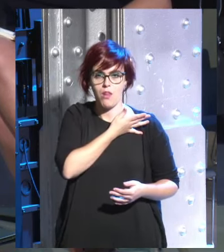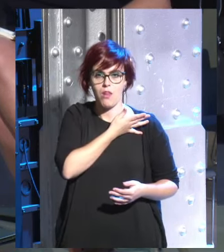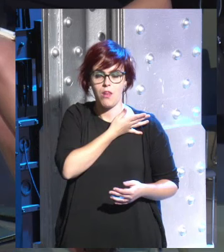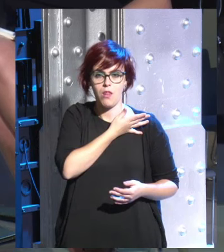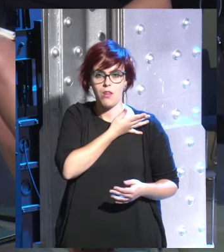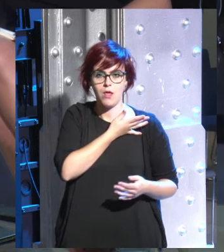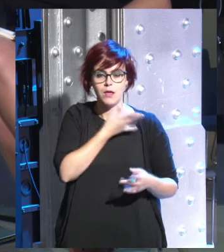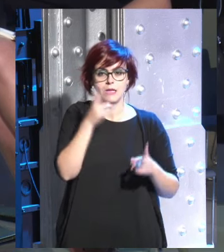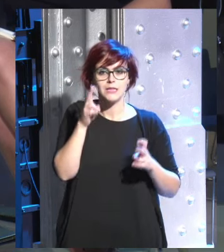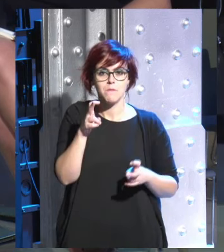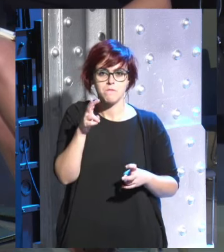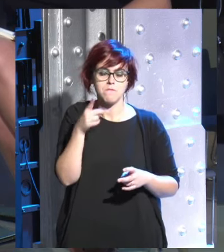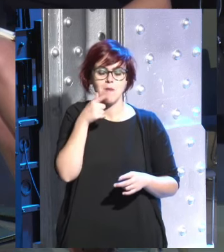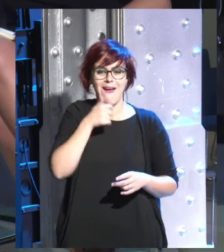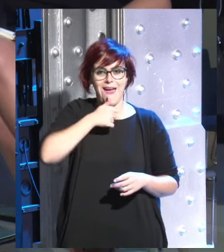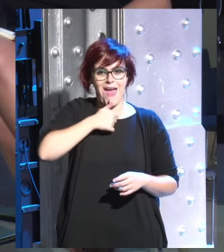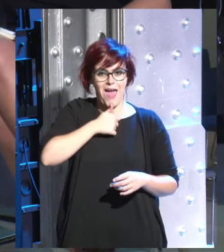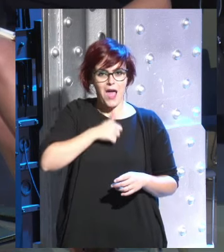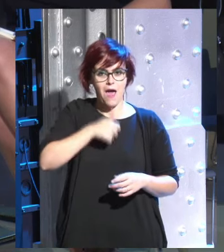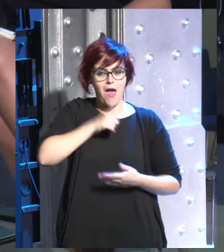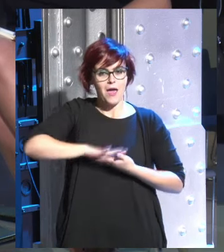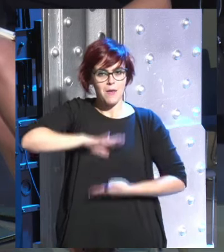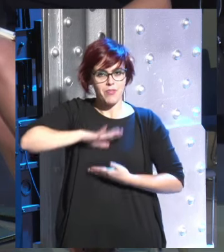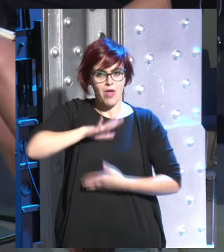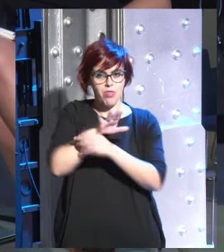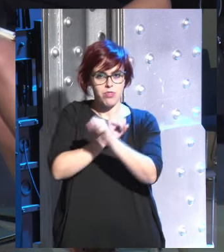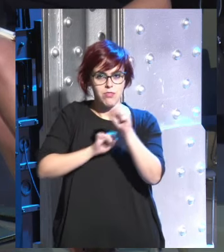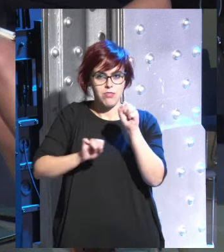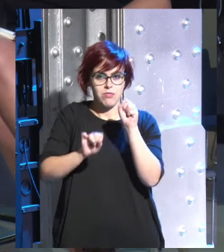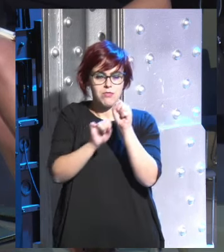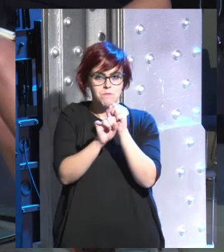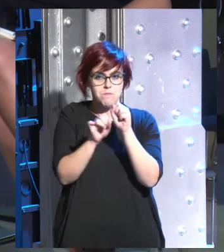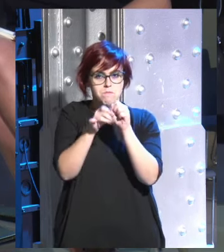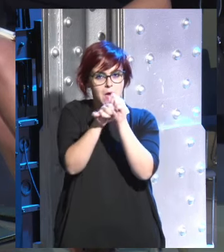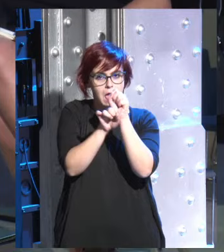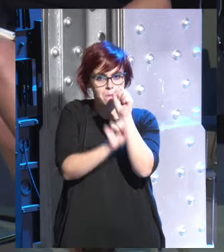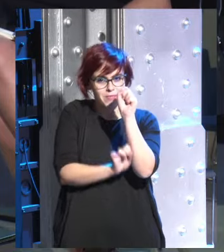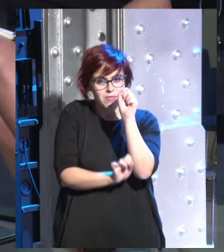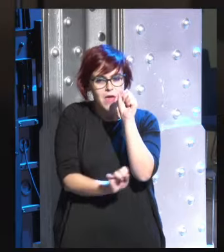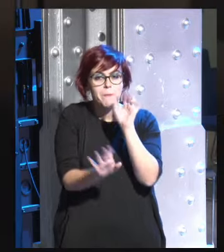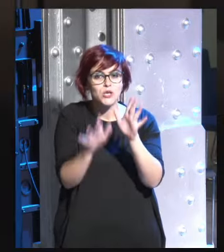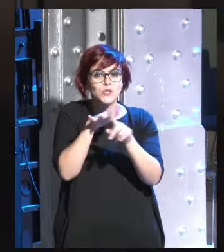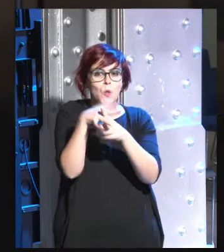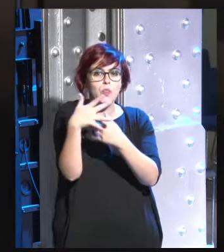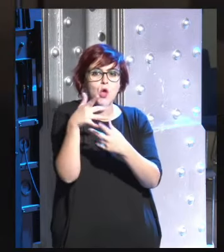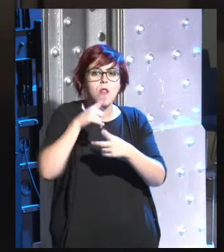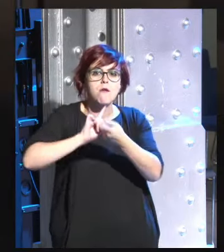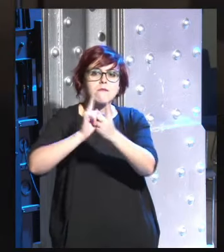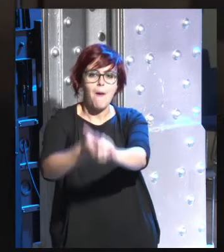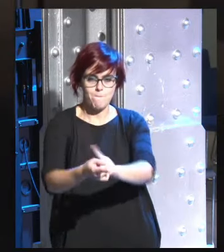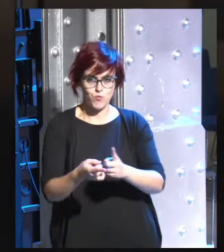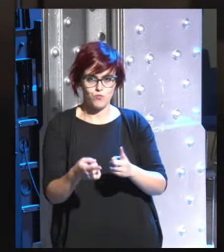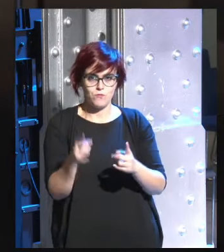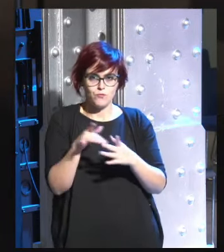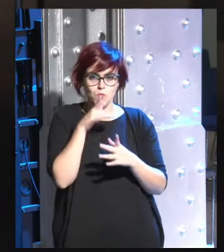la resistencia o resiliencia emocional la capacidad para enfrentarse al cambio la capacidad para